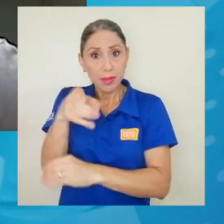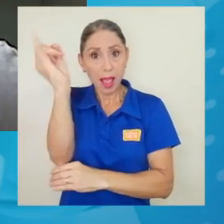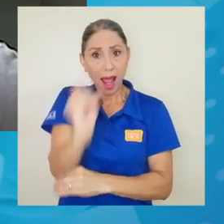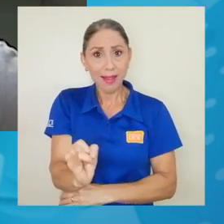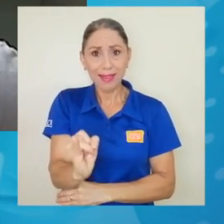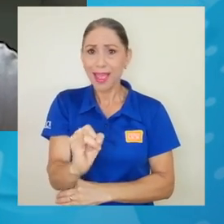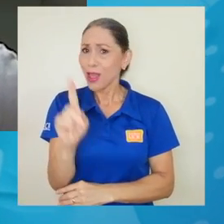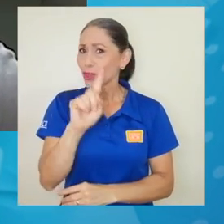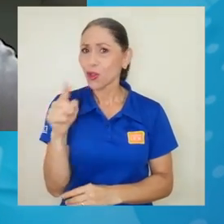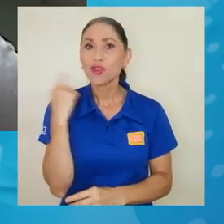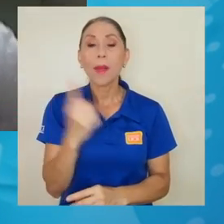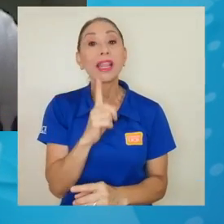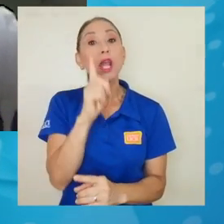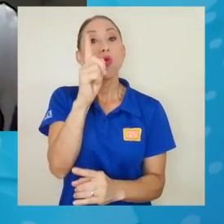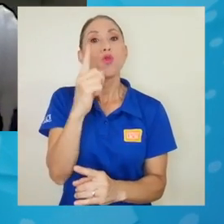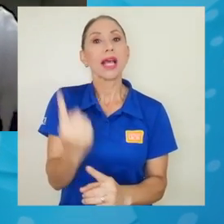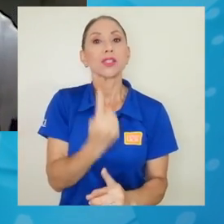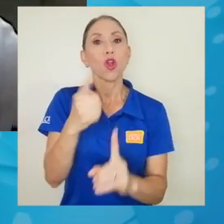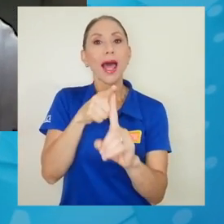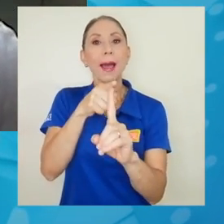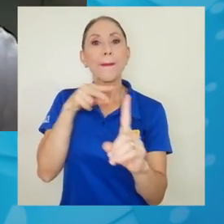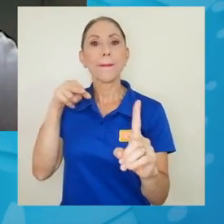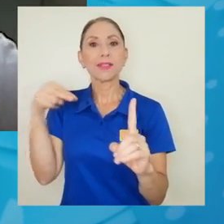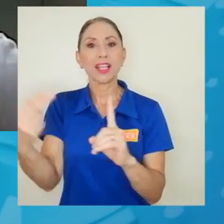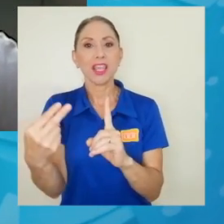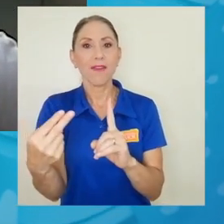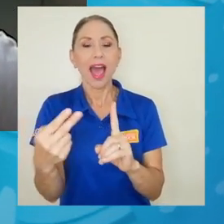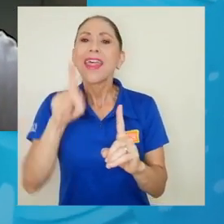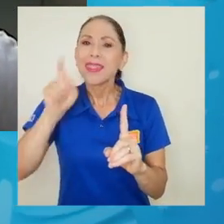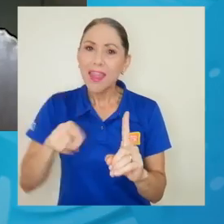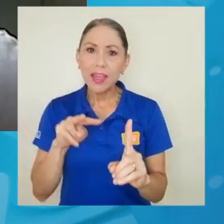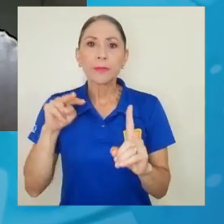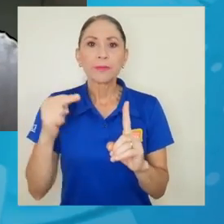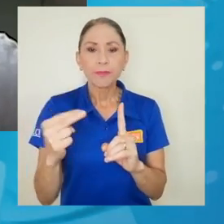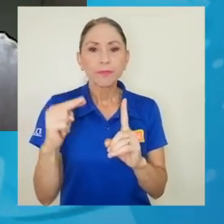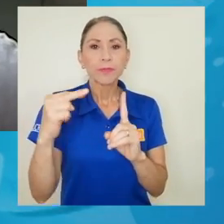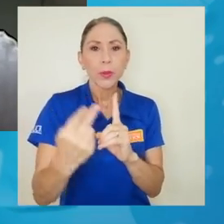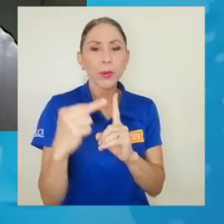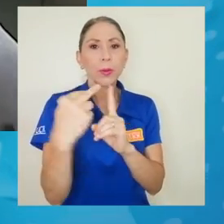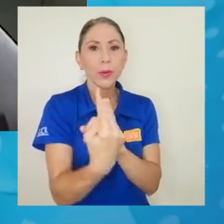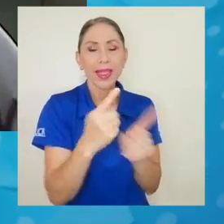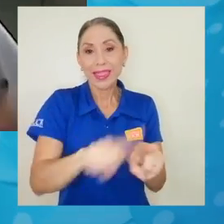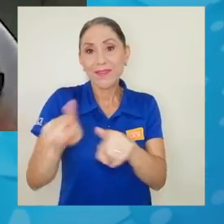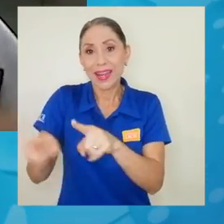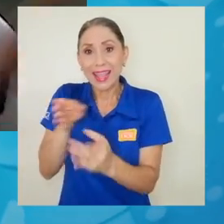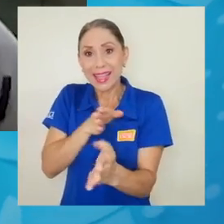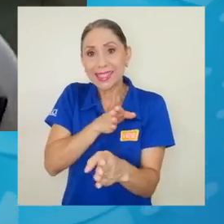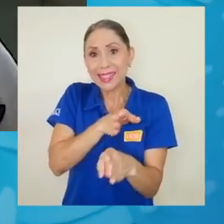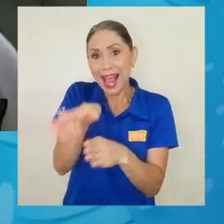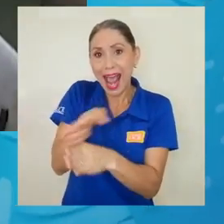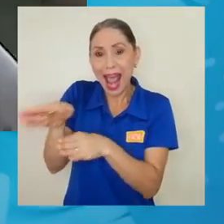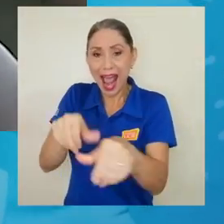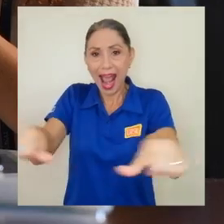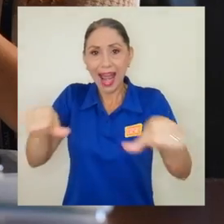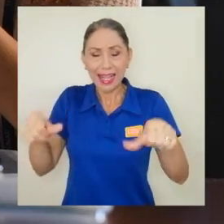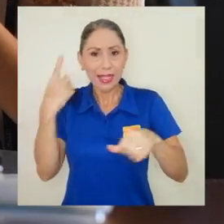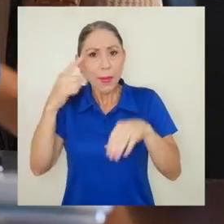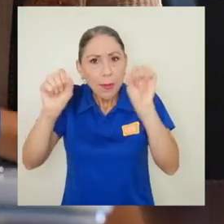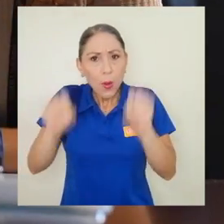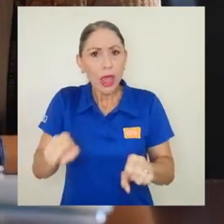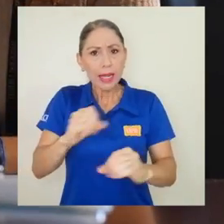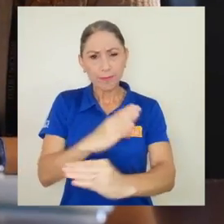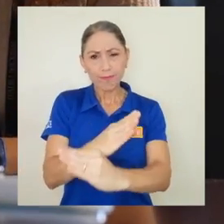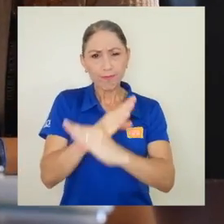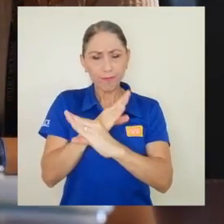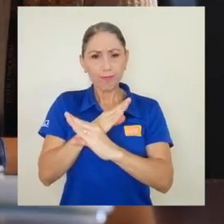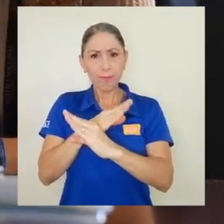estudiar únicamente desde una perspectiva, sino se tiene que analizar desde muchas disciplinas para poder dar una respuesta integral a la obra